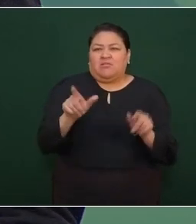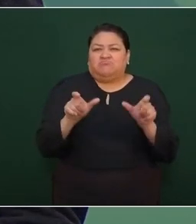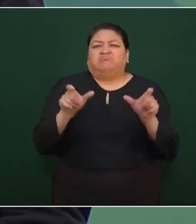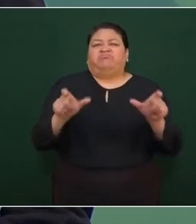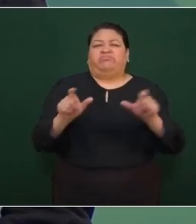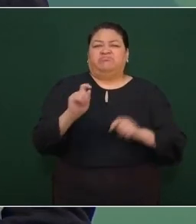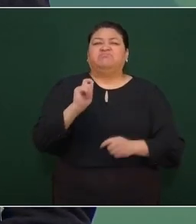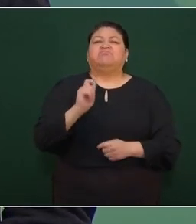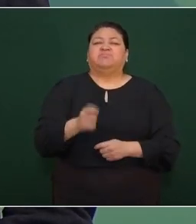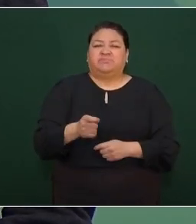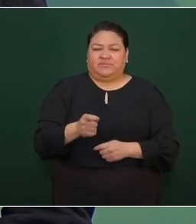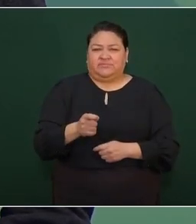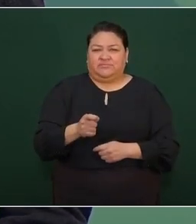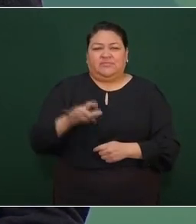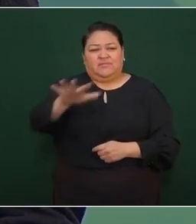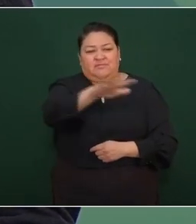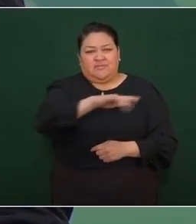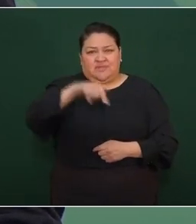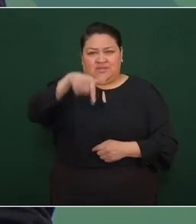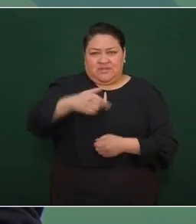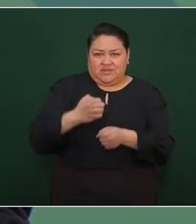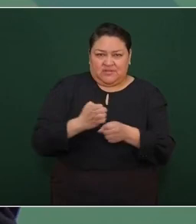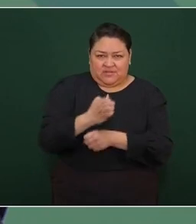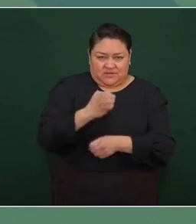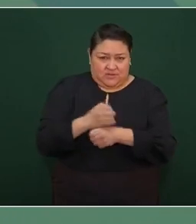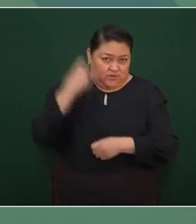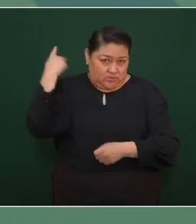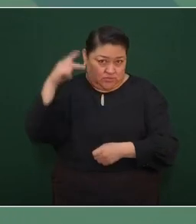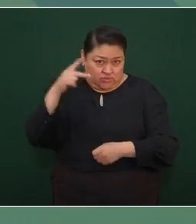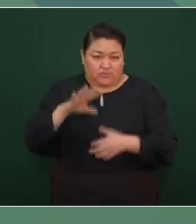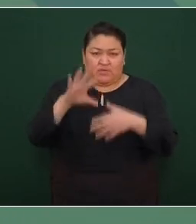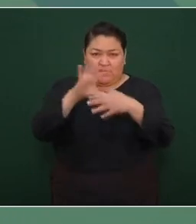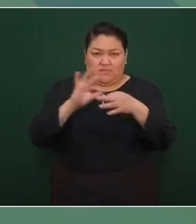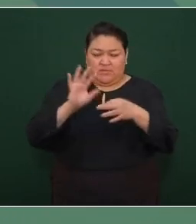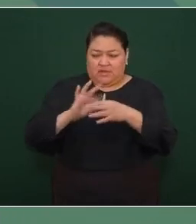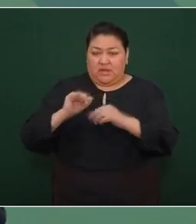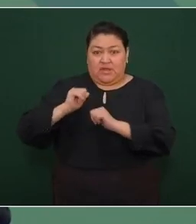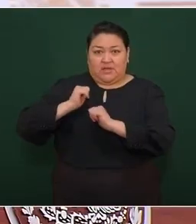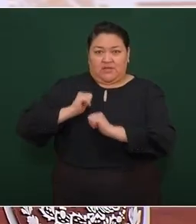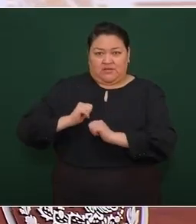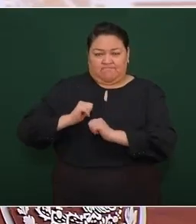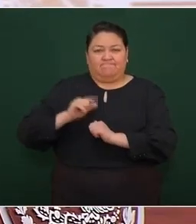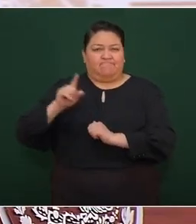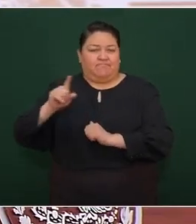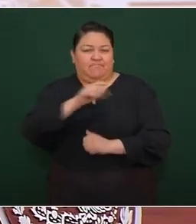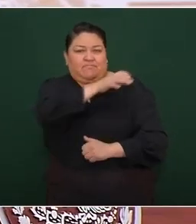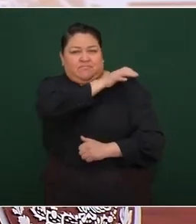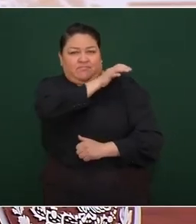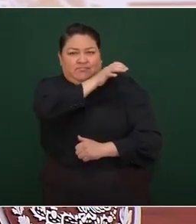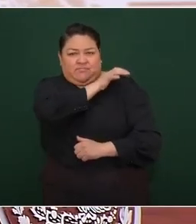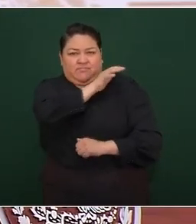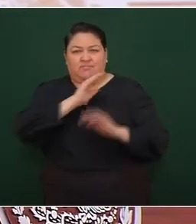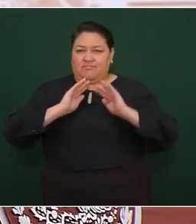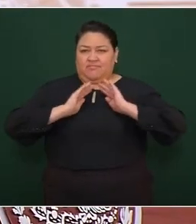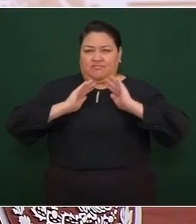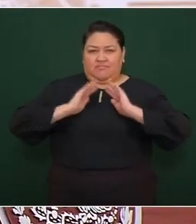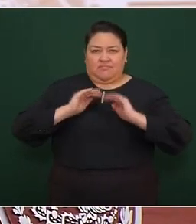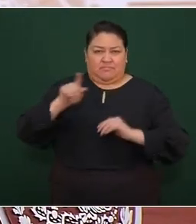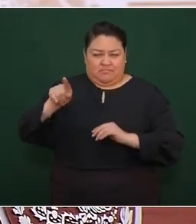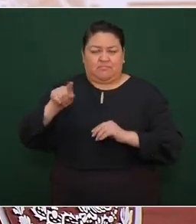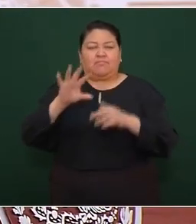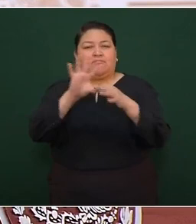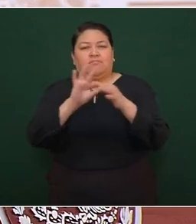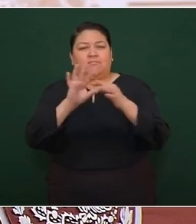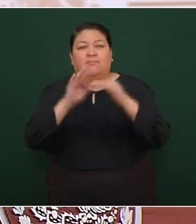sobre Puebla, a cargo del general secretario de la Defensa. y